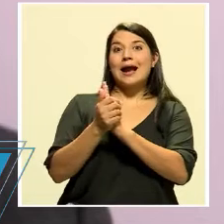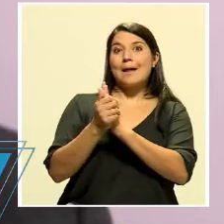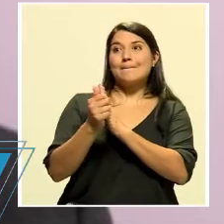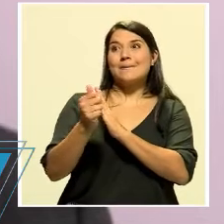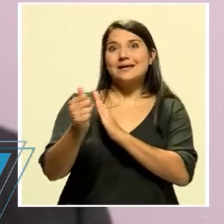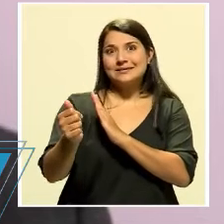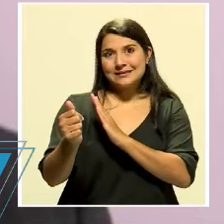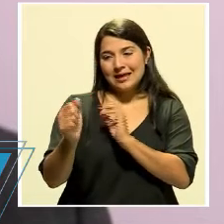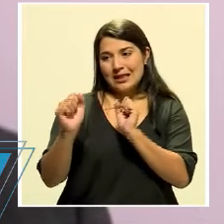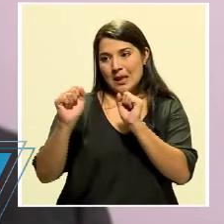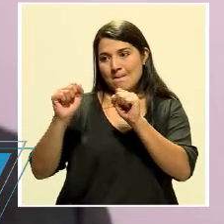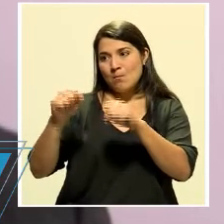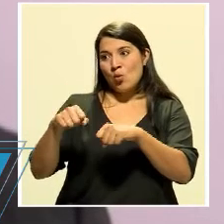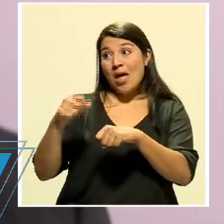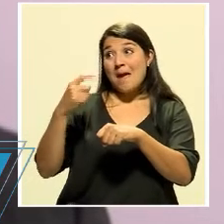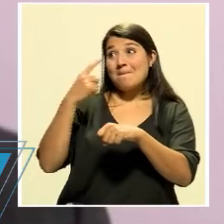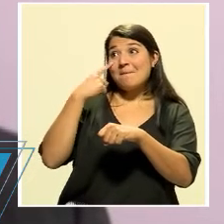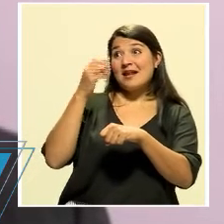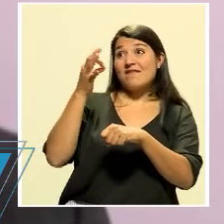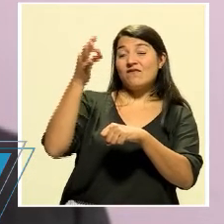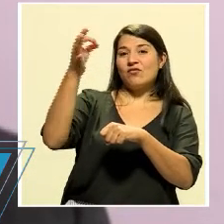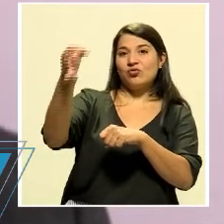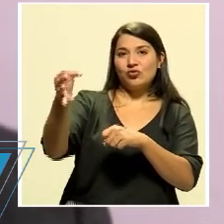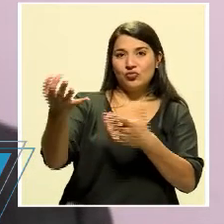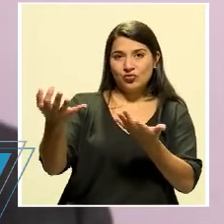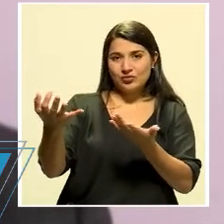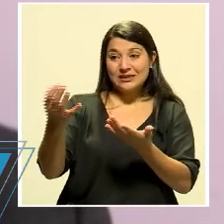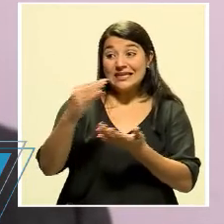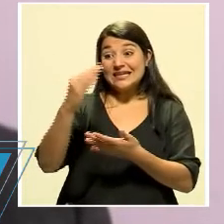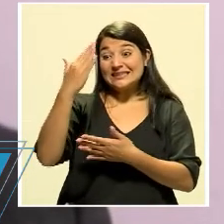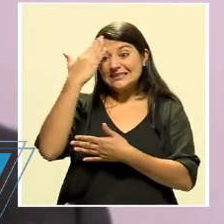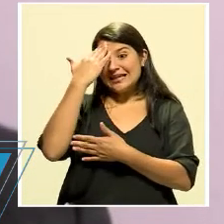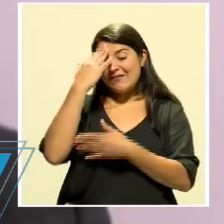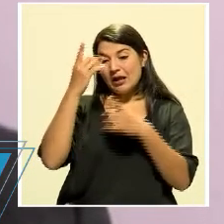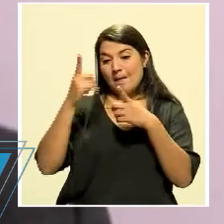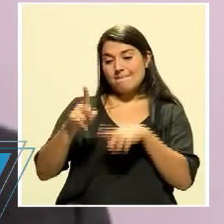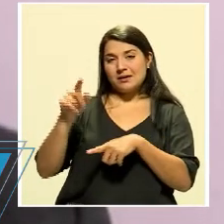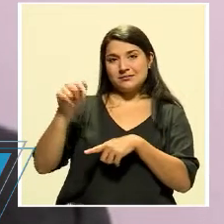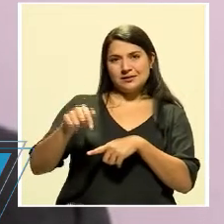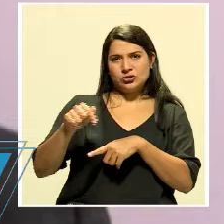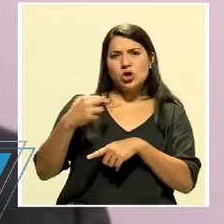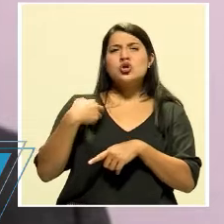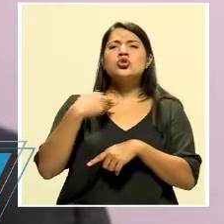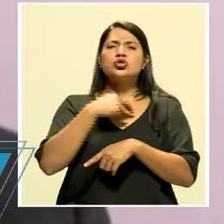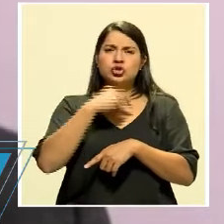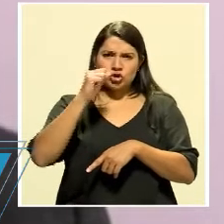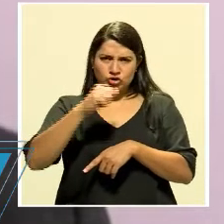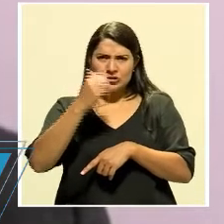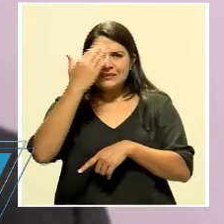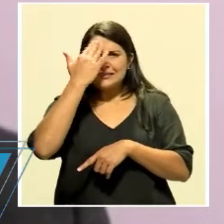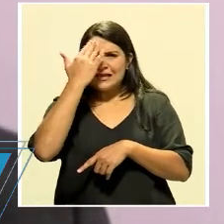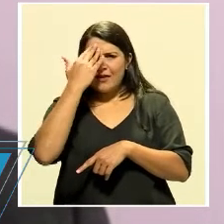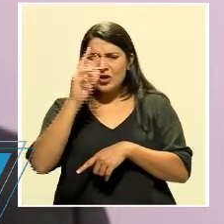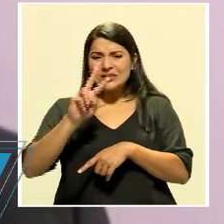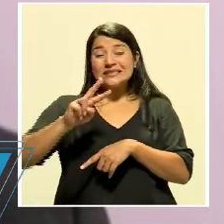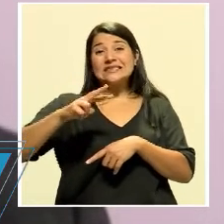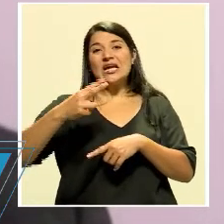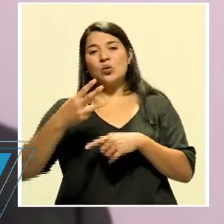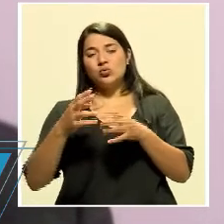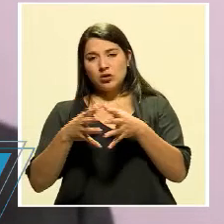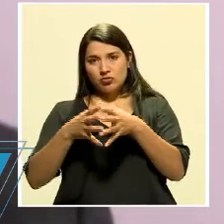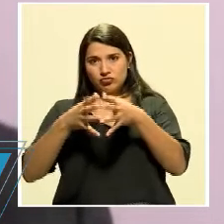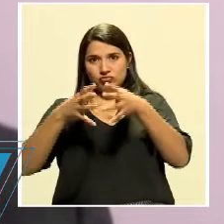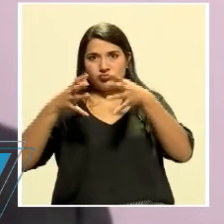el futuro y de ver exactamente lo que podía pasar. Nosotros sí esperábamos que en algún momento iba a haber una segunda ola, pero no de la forma tan